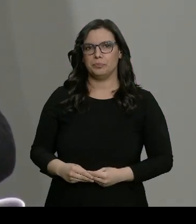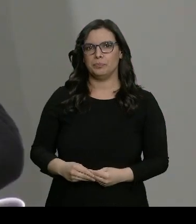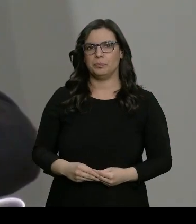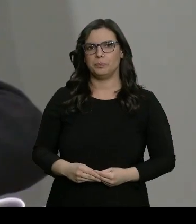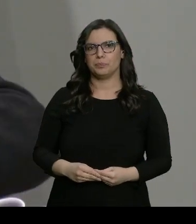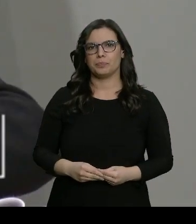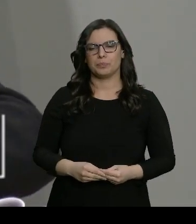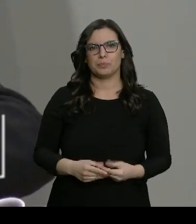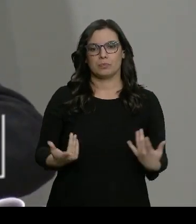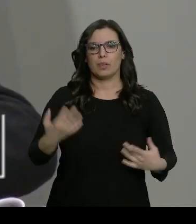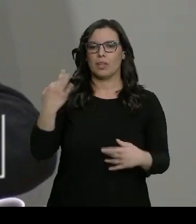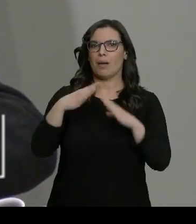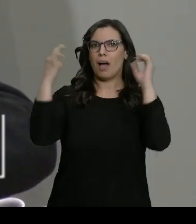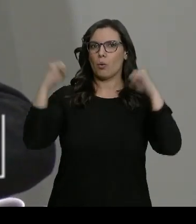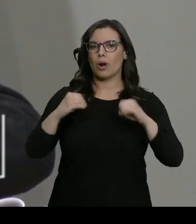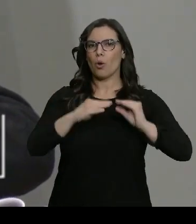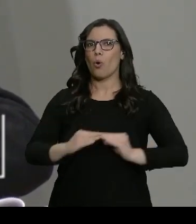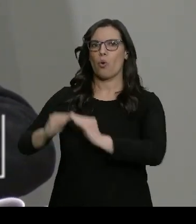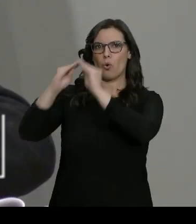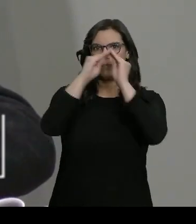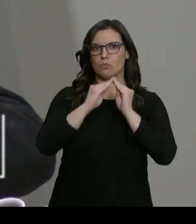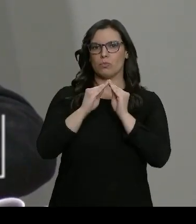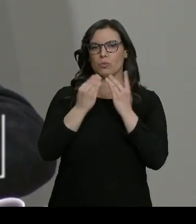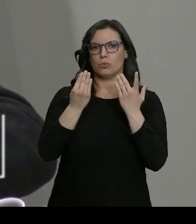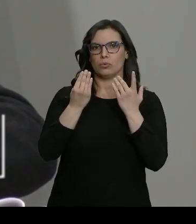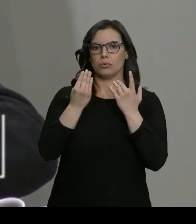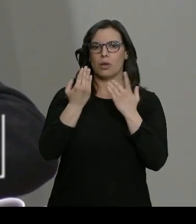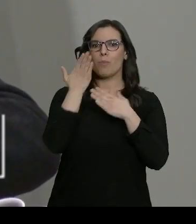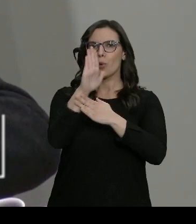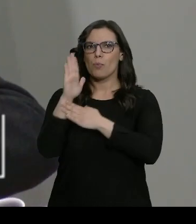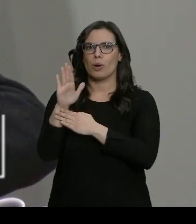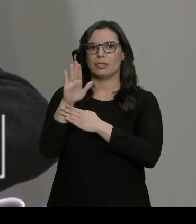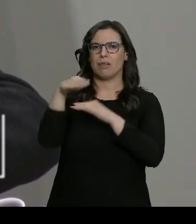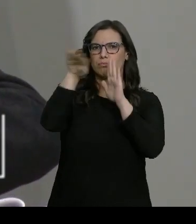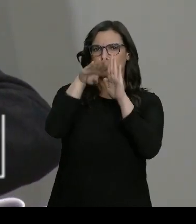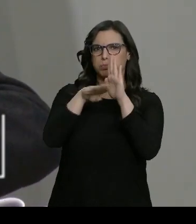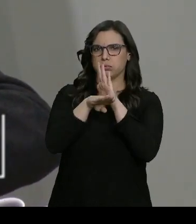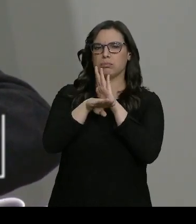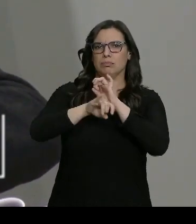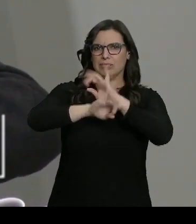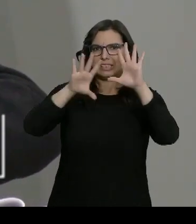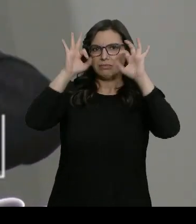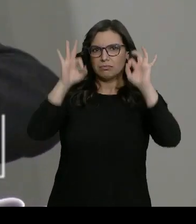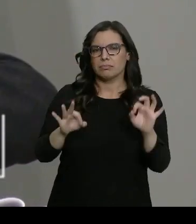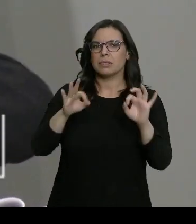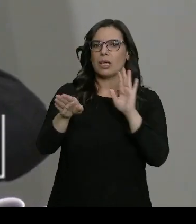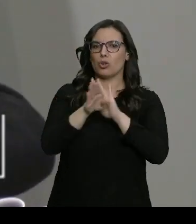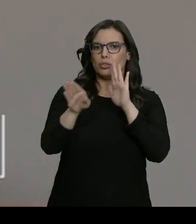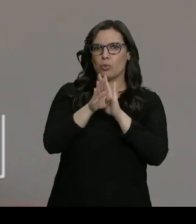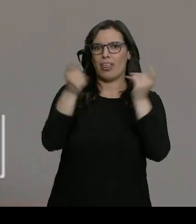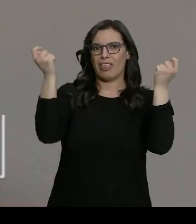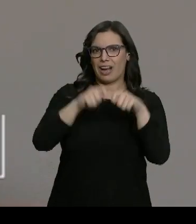Que se tome un acuerdo común. Hay propuestas concretas de mantener el confinamiento